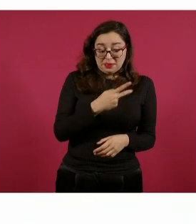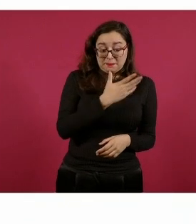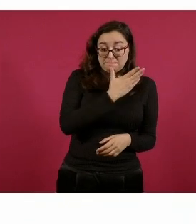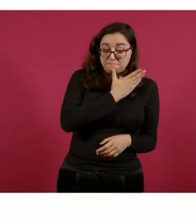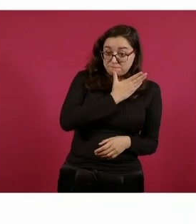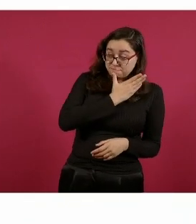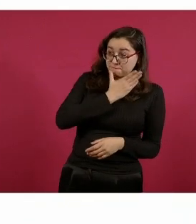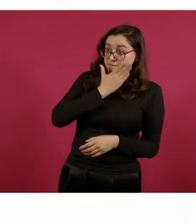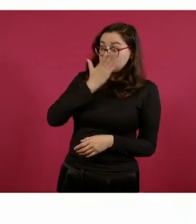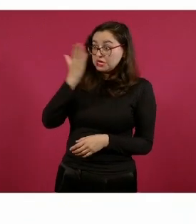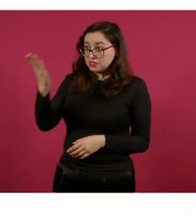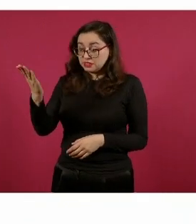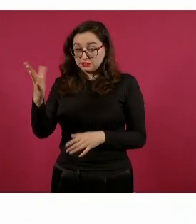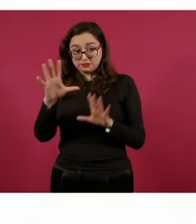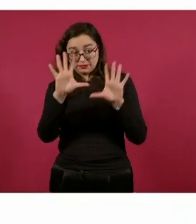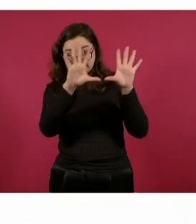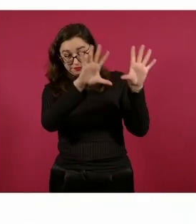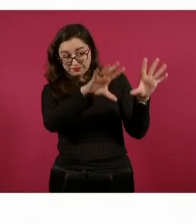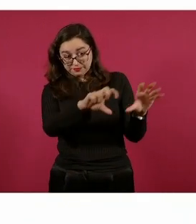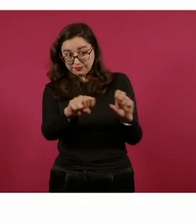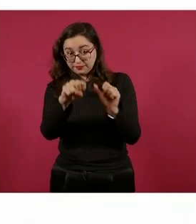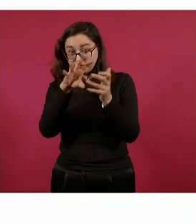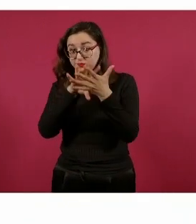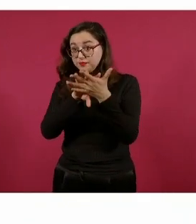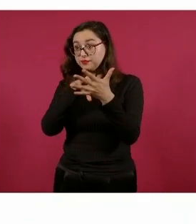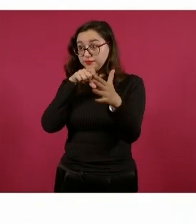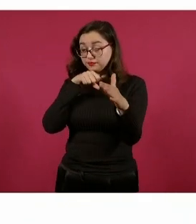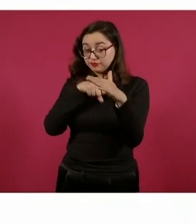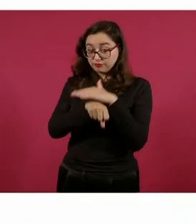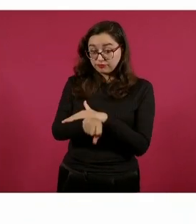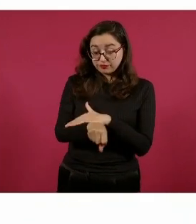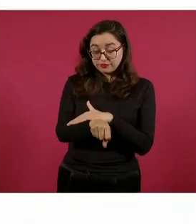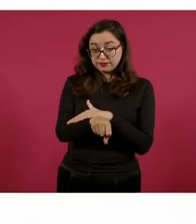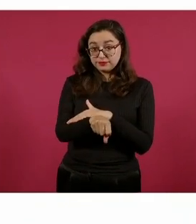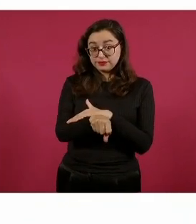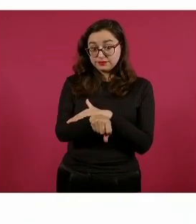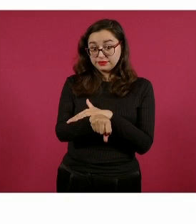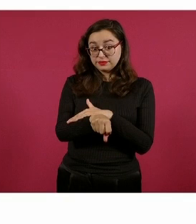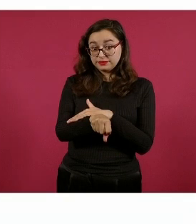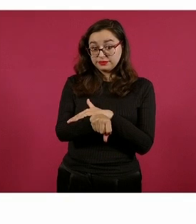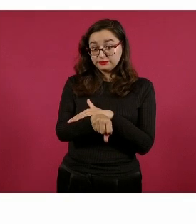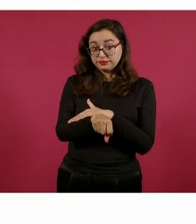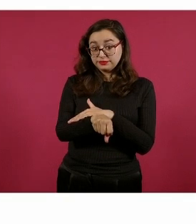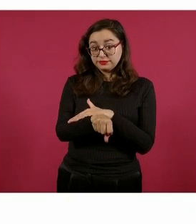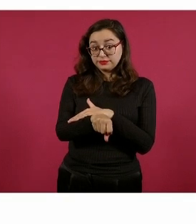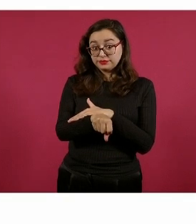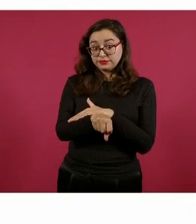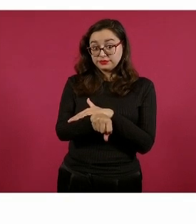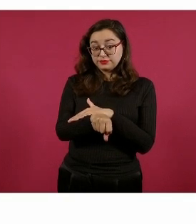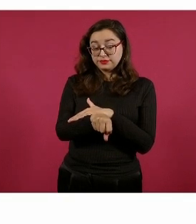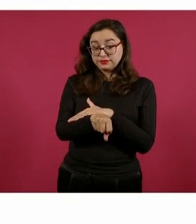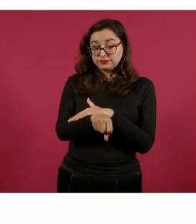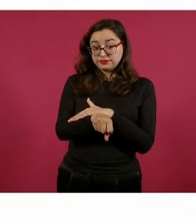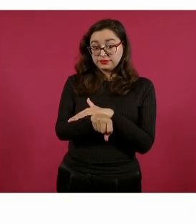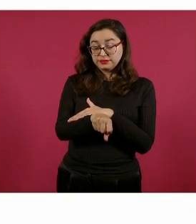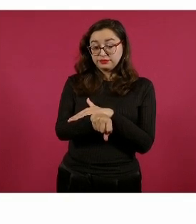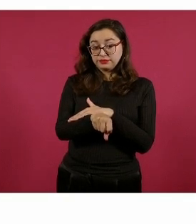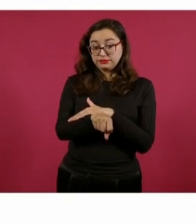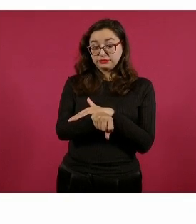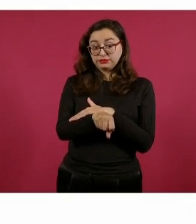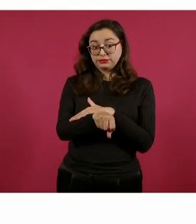la orden de aprehensión o